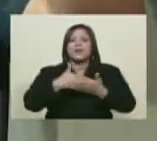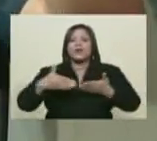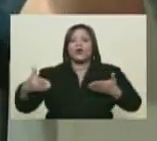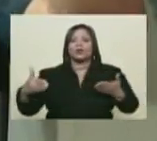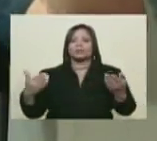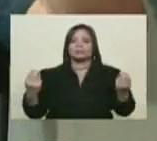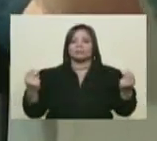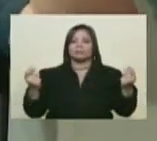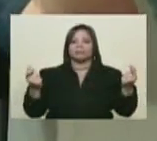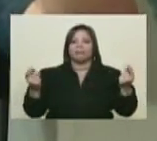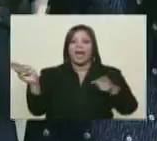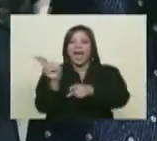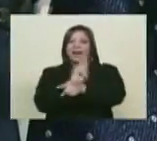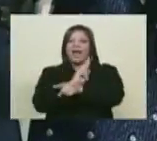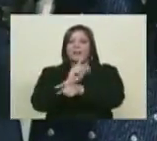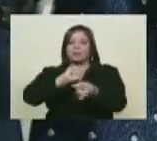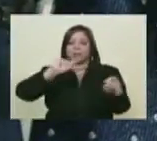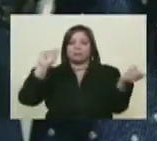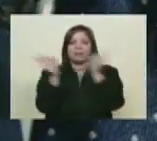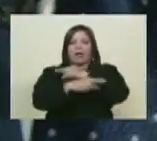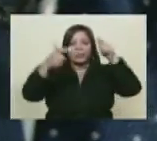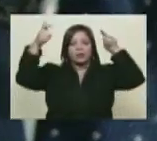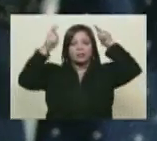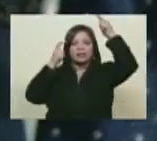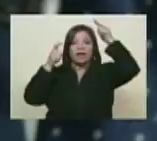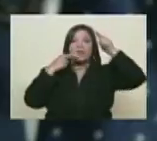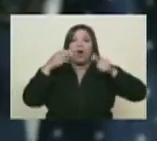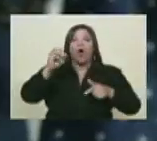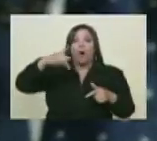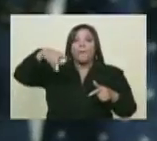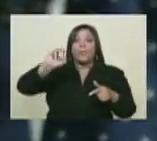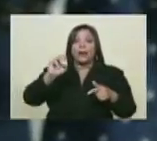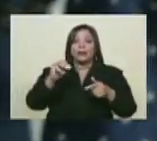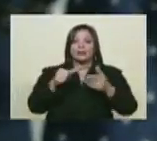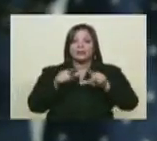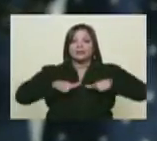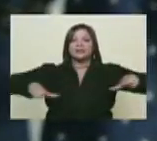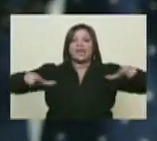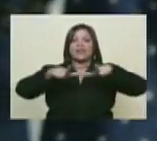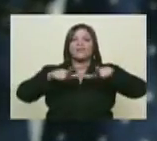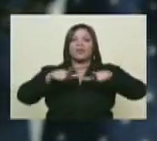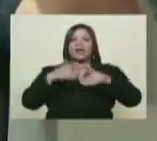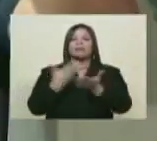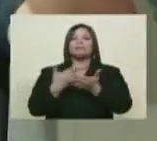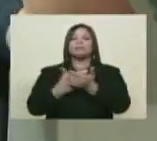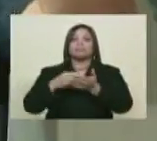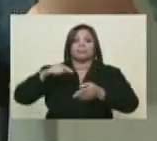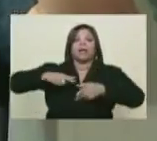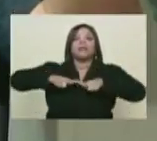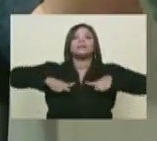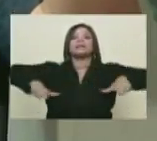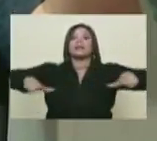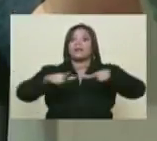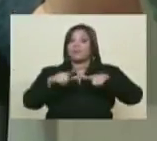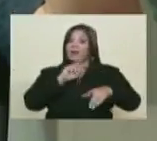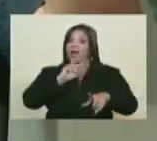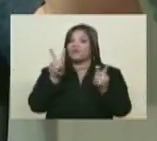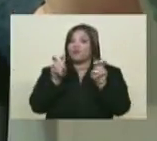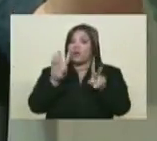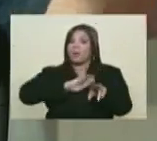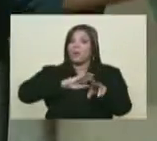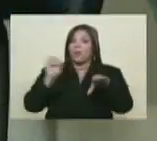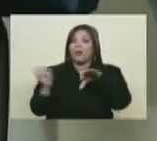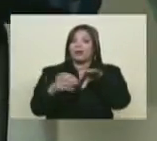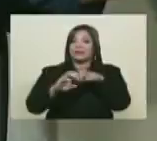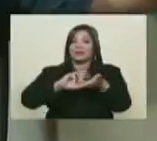Inmediatamente Hugo Chávez logró que la OPE, en su certificación, lograra certificar las nuevas reservas de